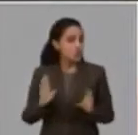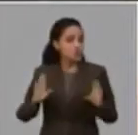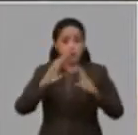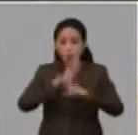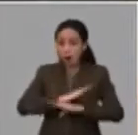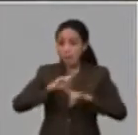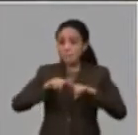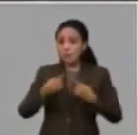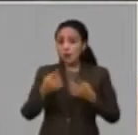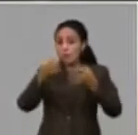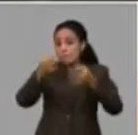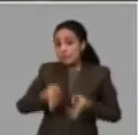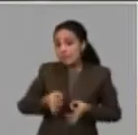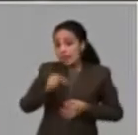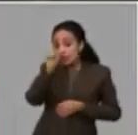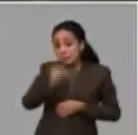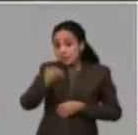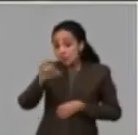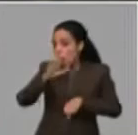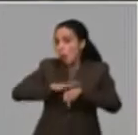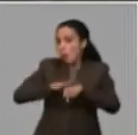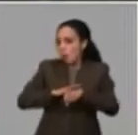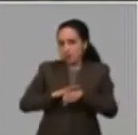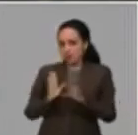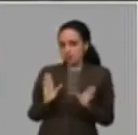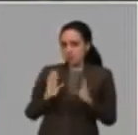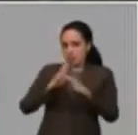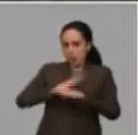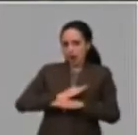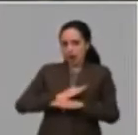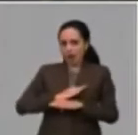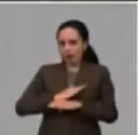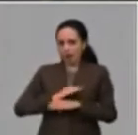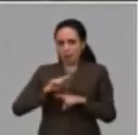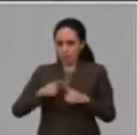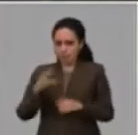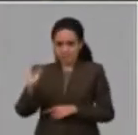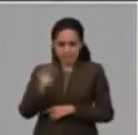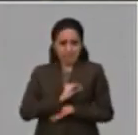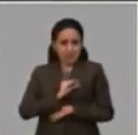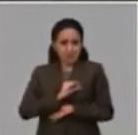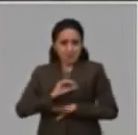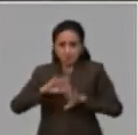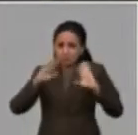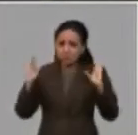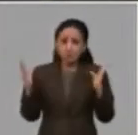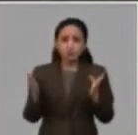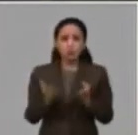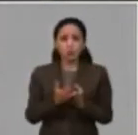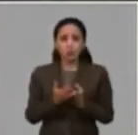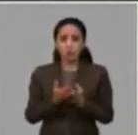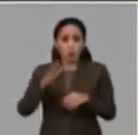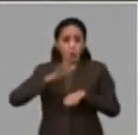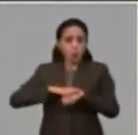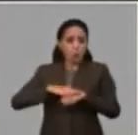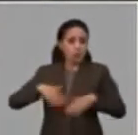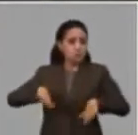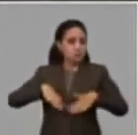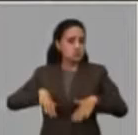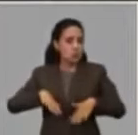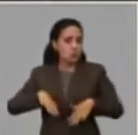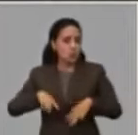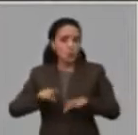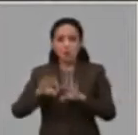tienen la culpa, no son responsables a base de tener que estar en esa situación porque sus